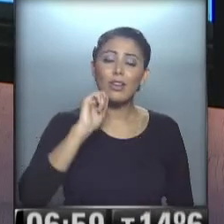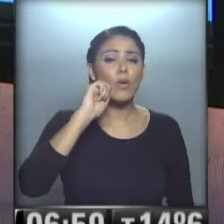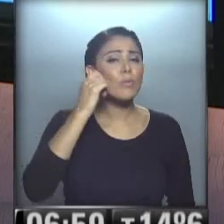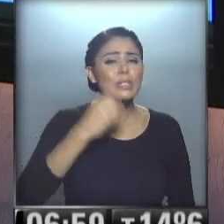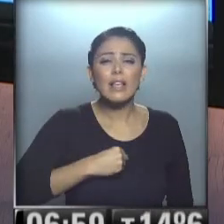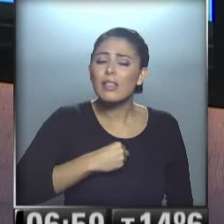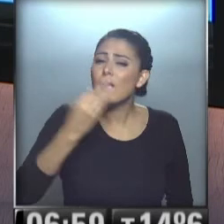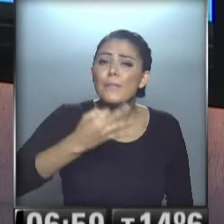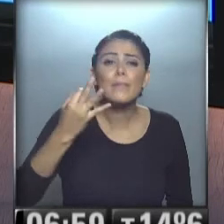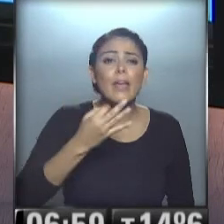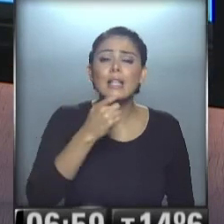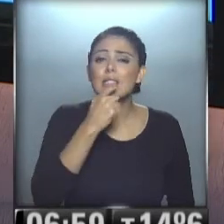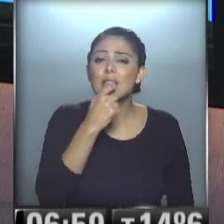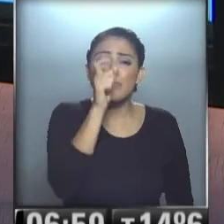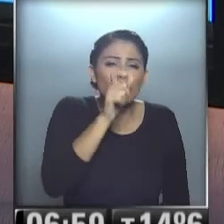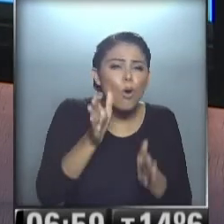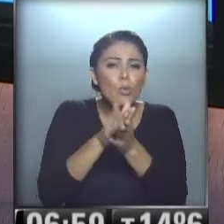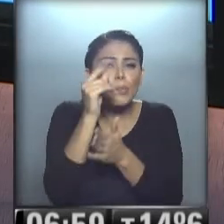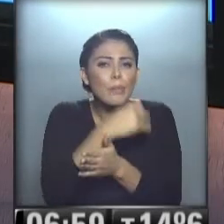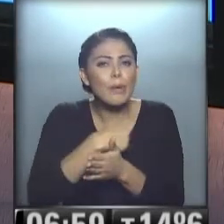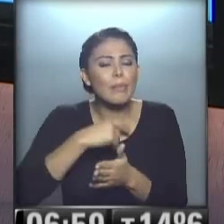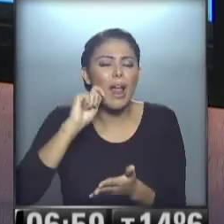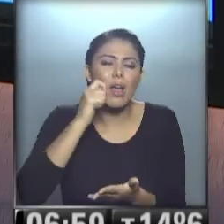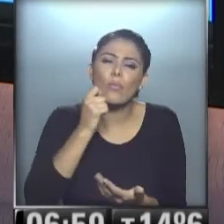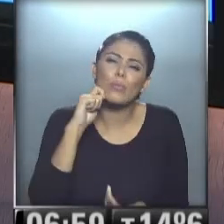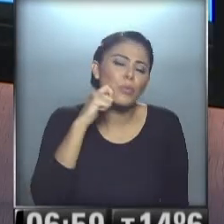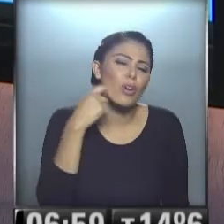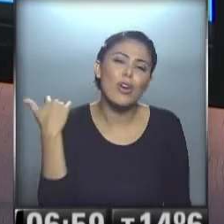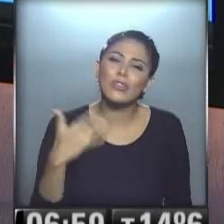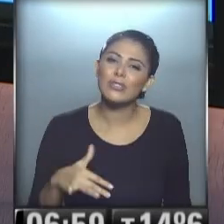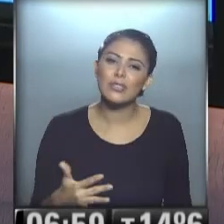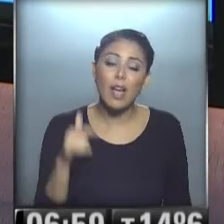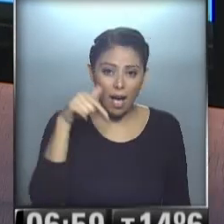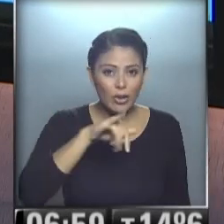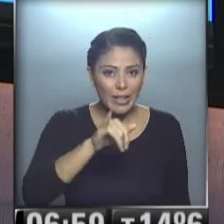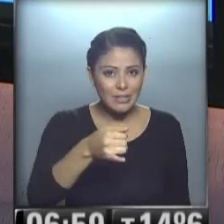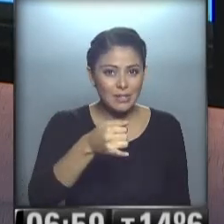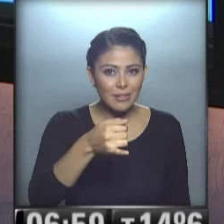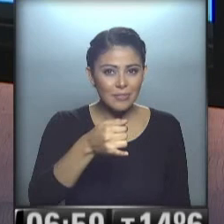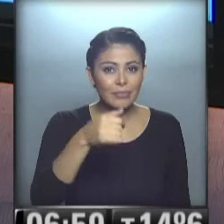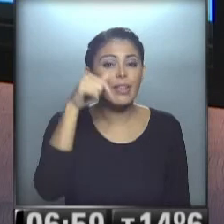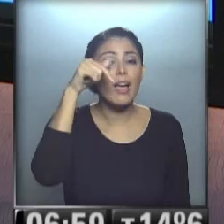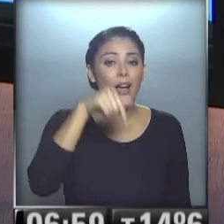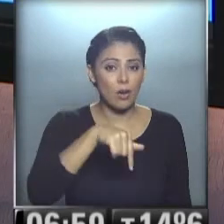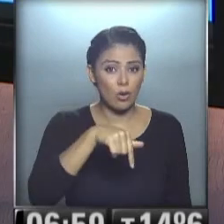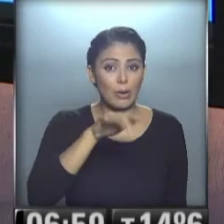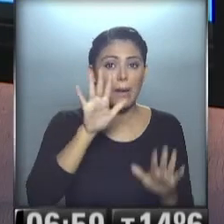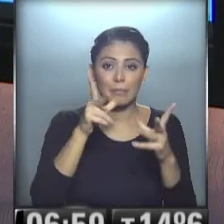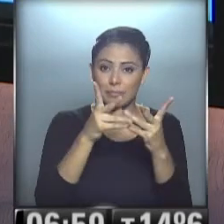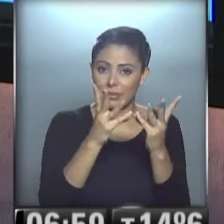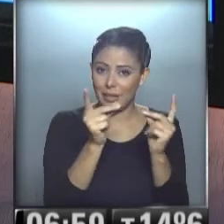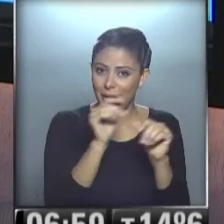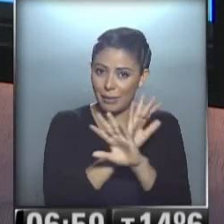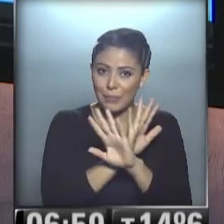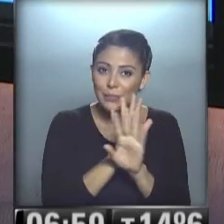uno se junta con los papis, ¿eh? Hermoso, hermoso. Y ahora sí, vamos a parar aquí. Vamos